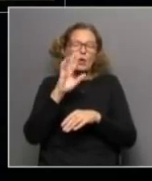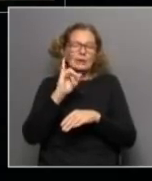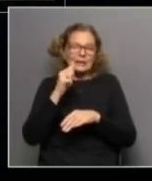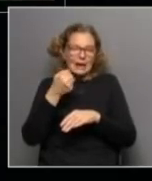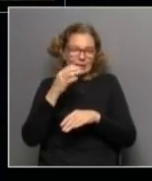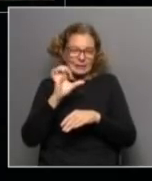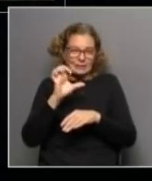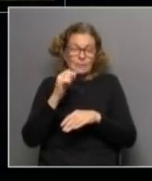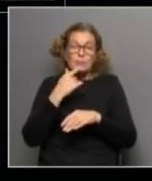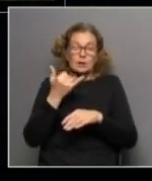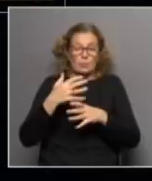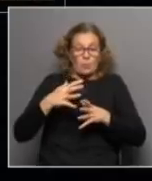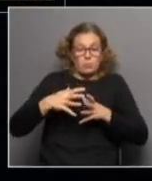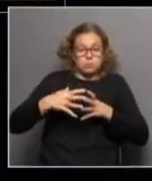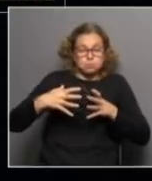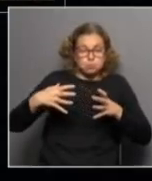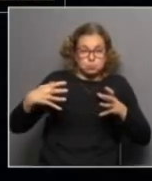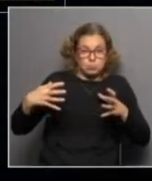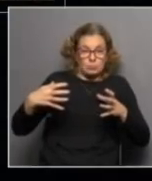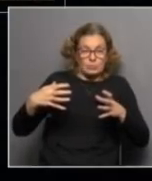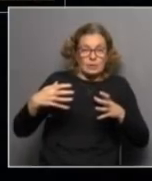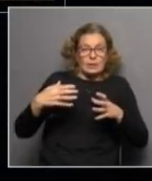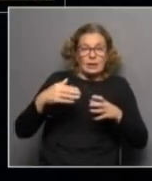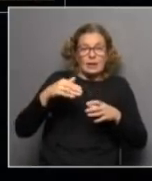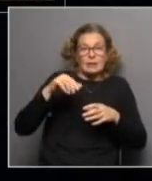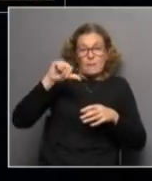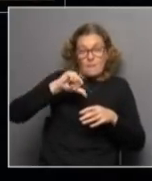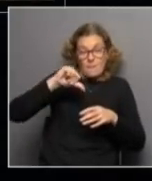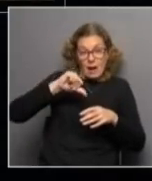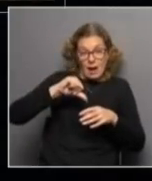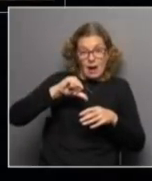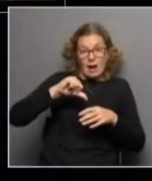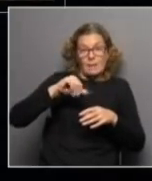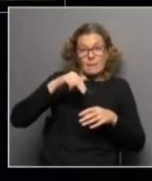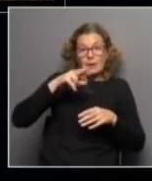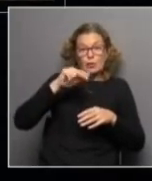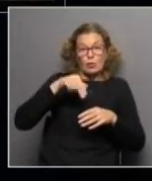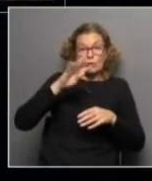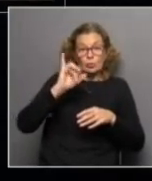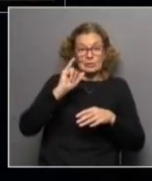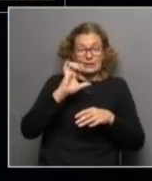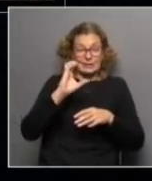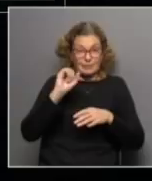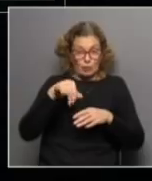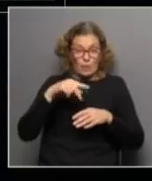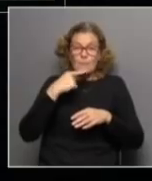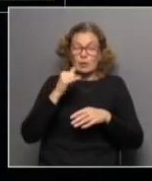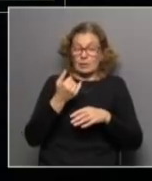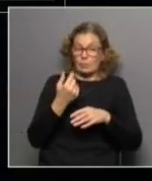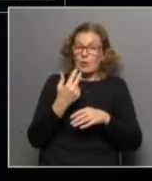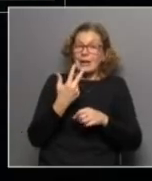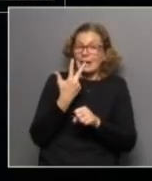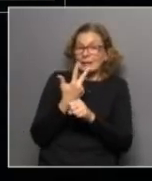la obesidad es una malnutrición la obesidad es malnutrición entonces hay tres